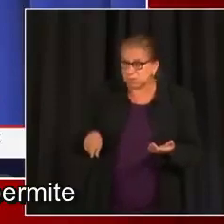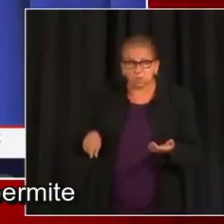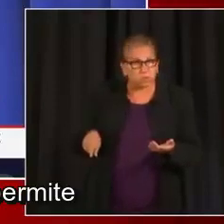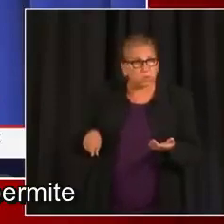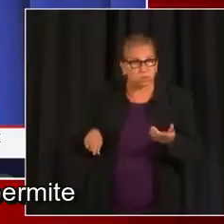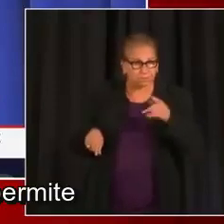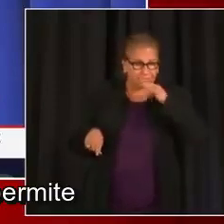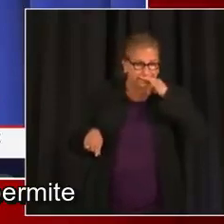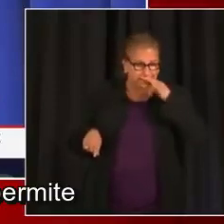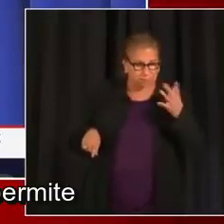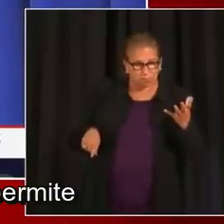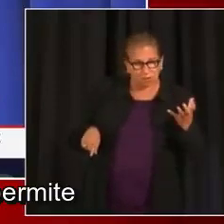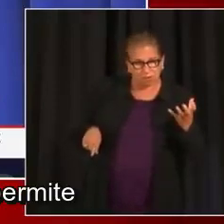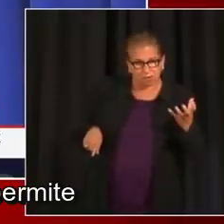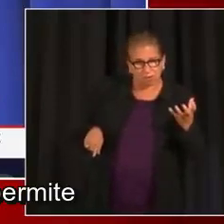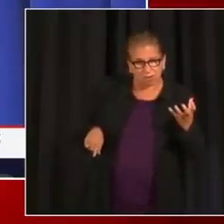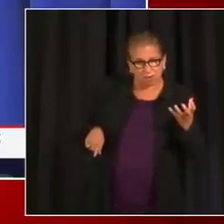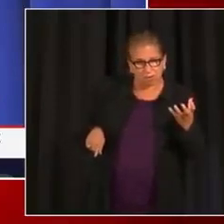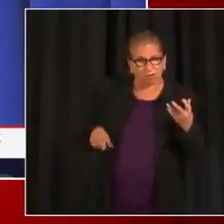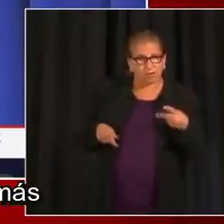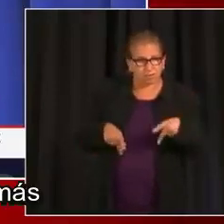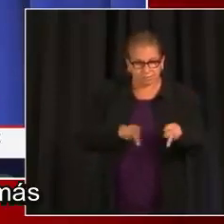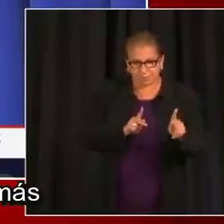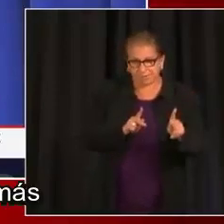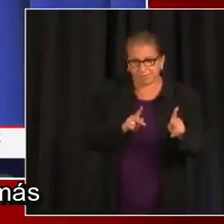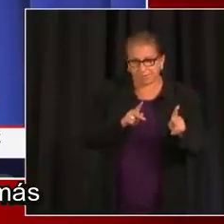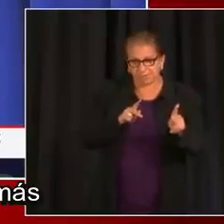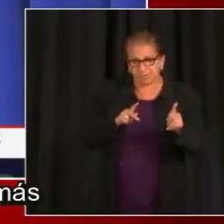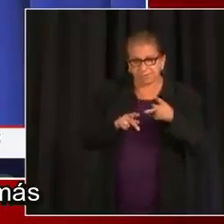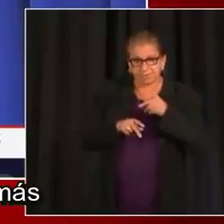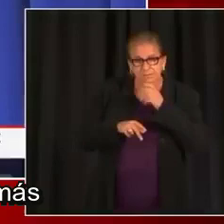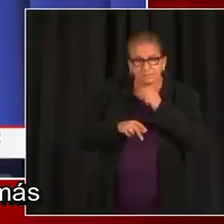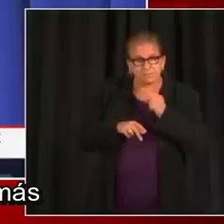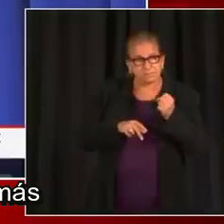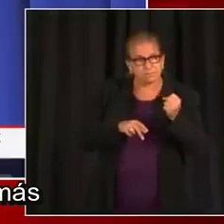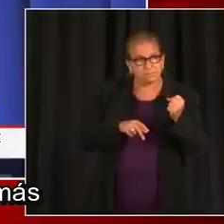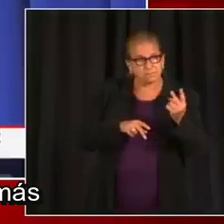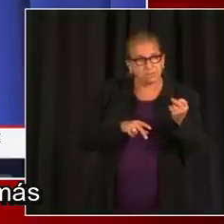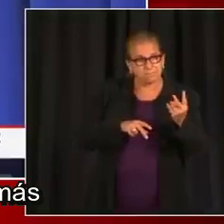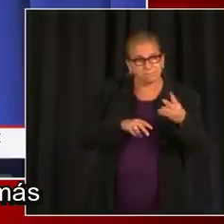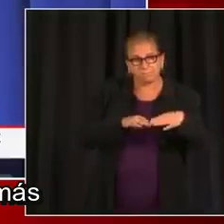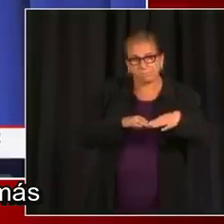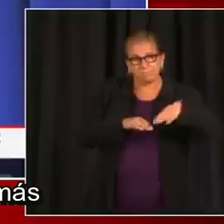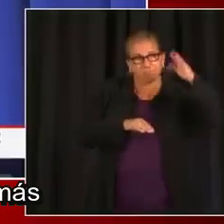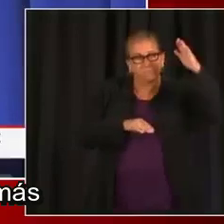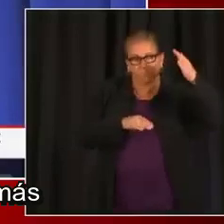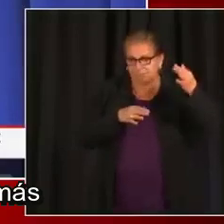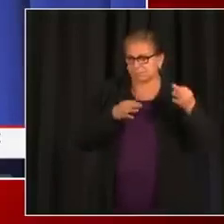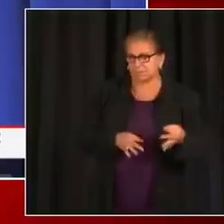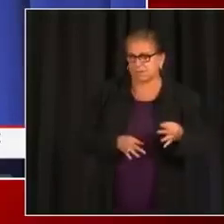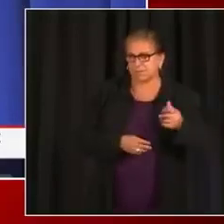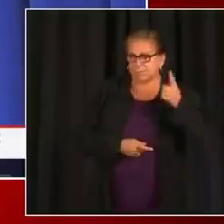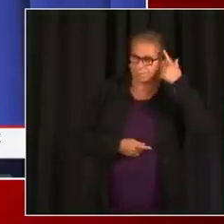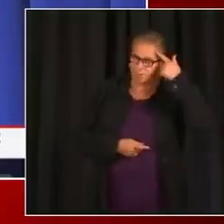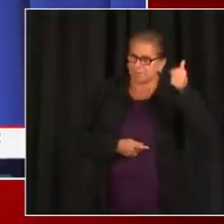Por lo tanto, se concluye que se permite que los jóvenes que tengan 17 años o más